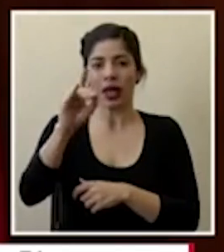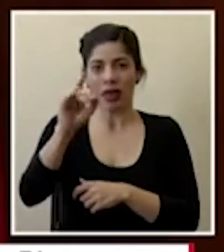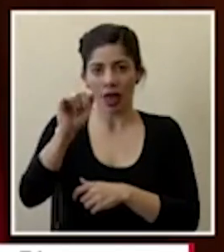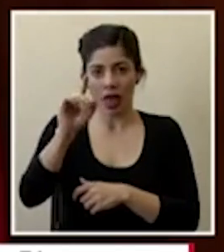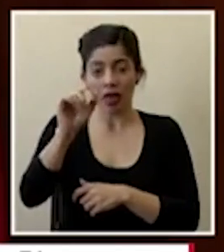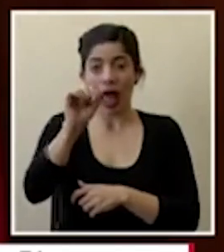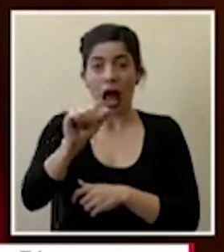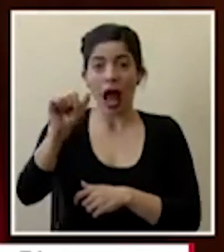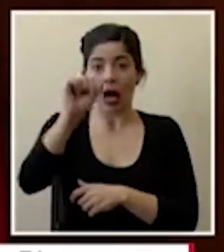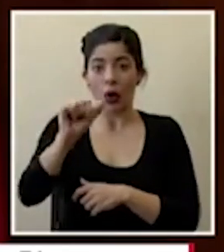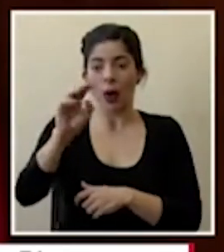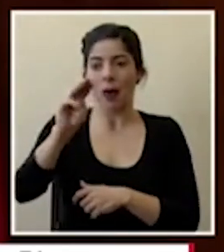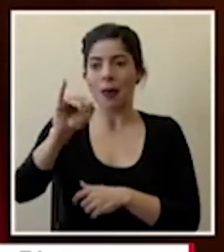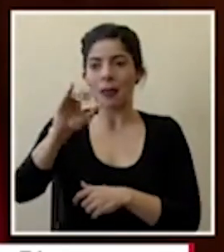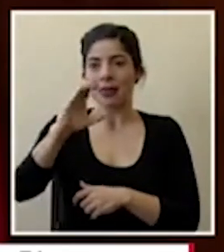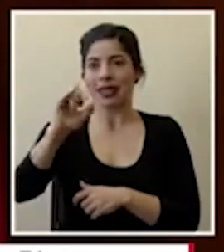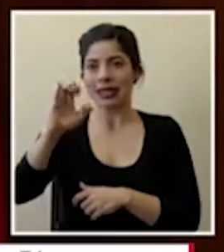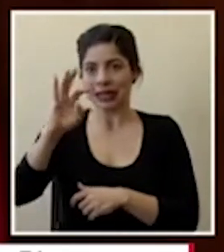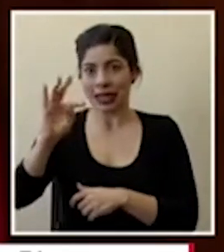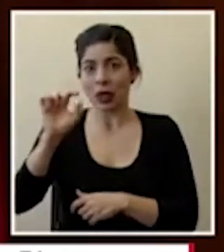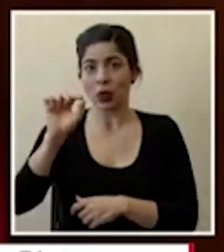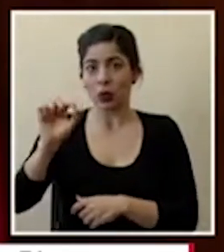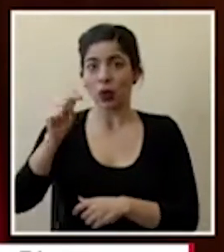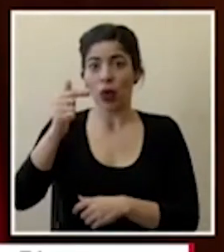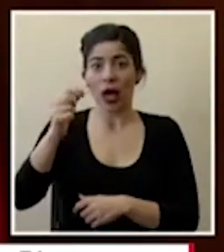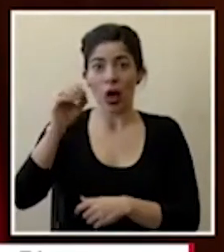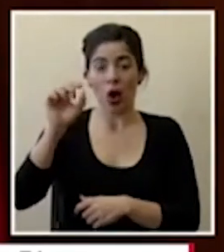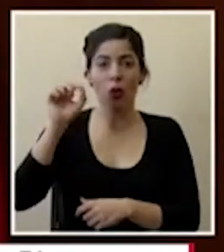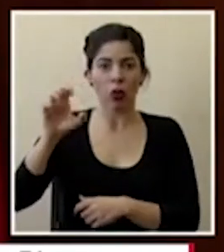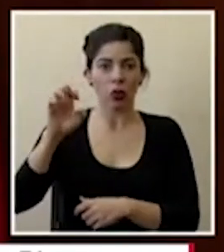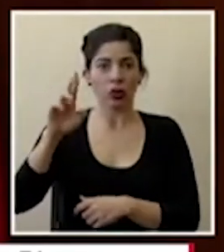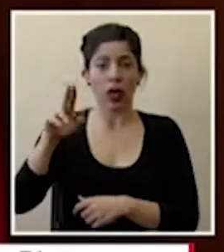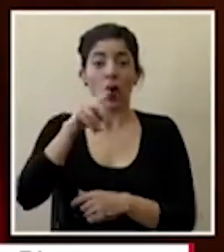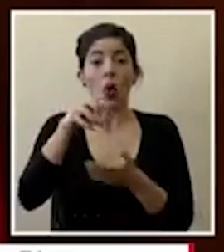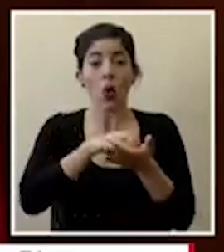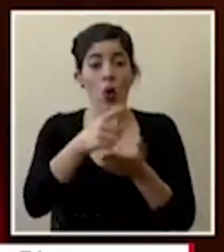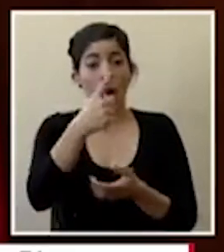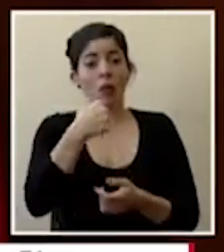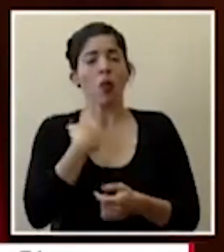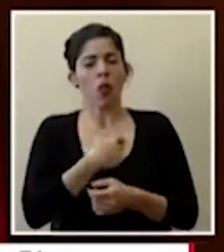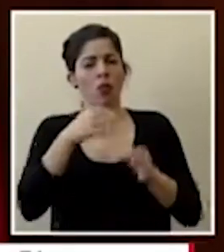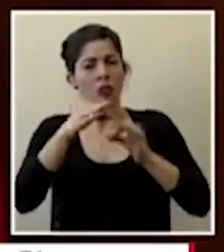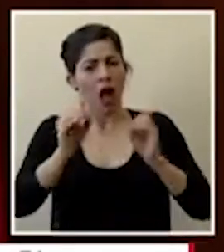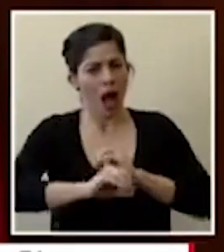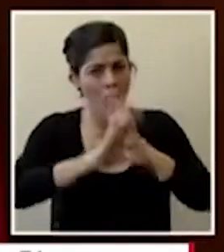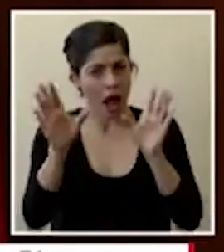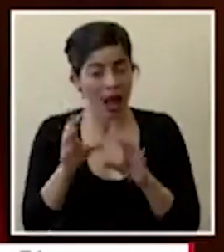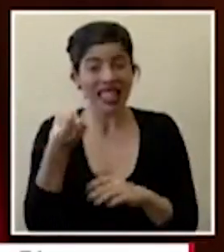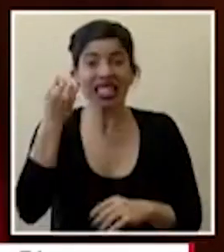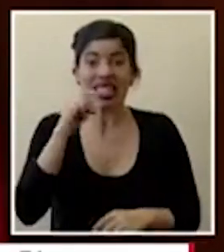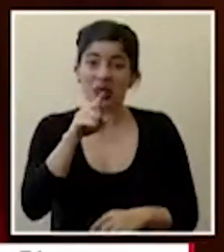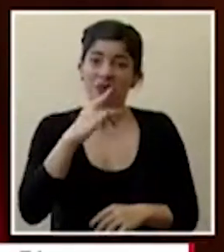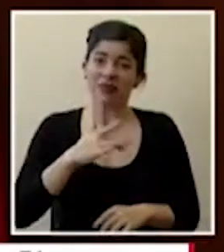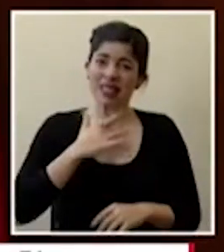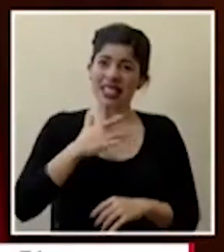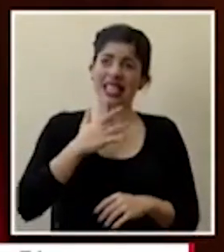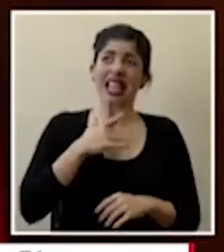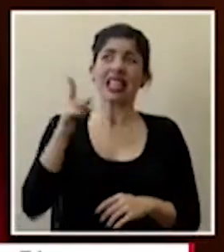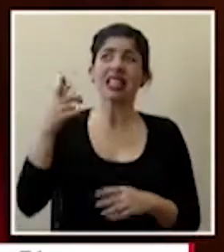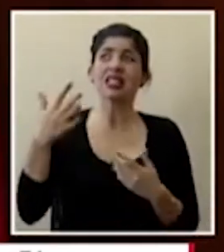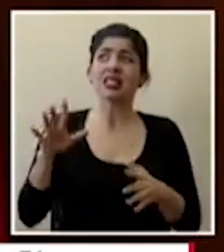punto go punto cr ahí les vamos a poder aclarar todas las dudas y en caso de que sientan que fueron